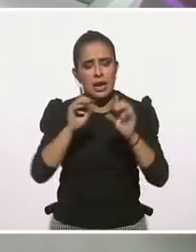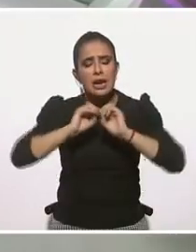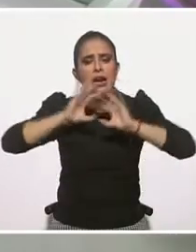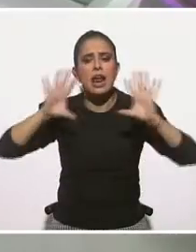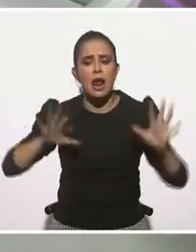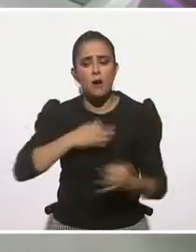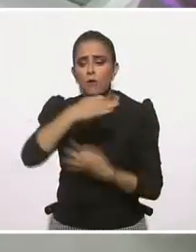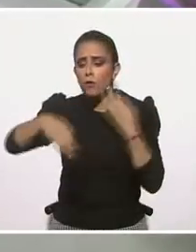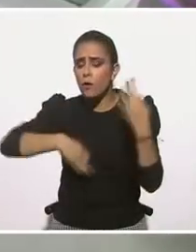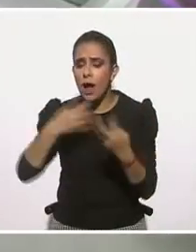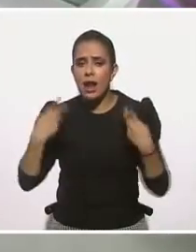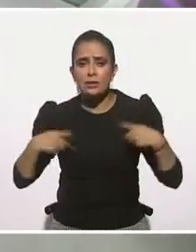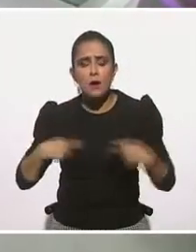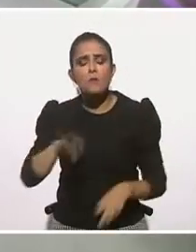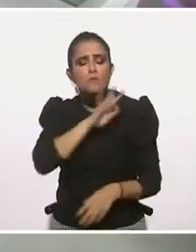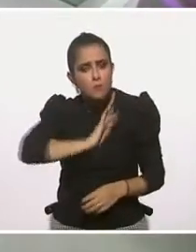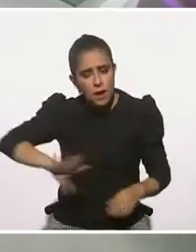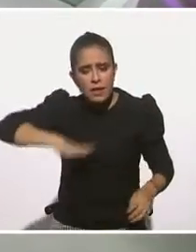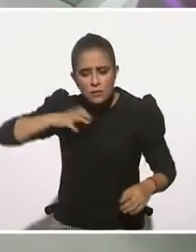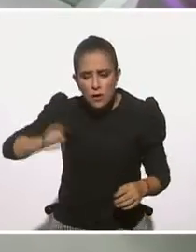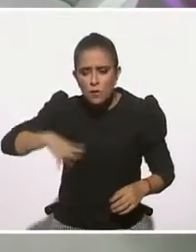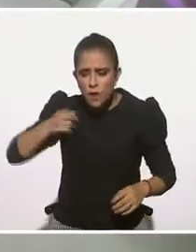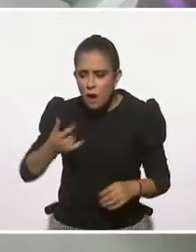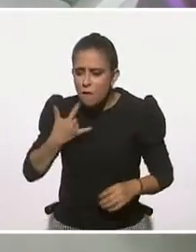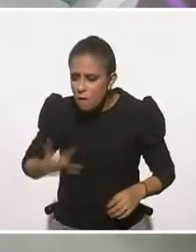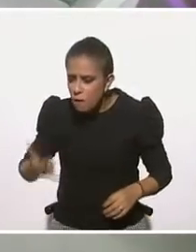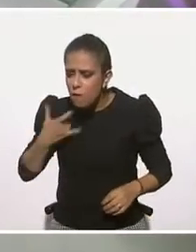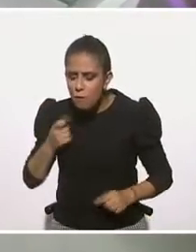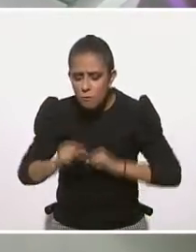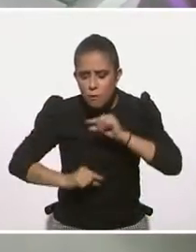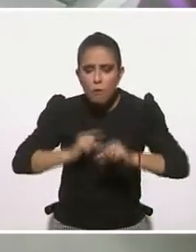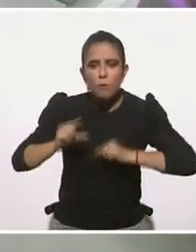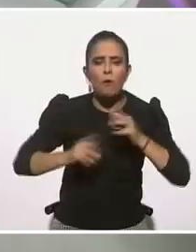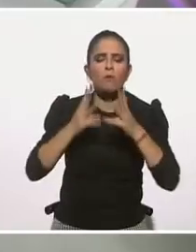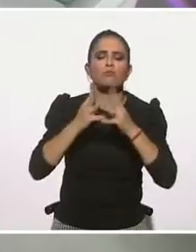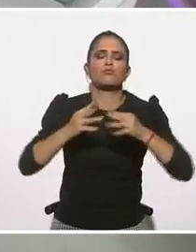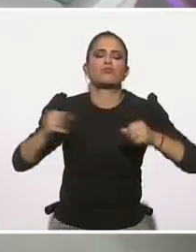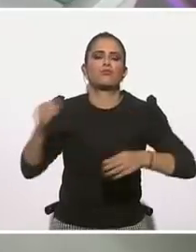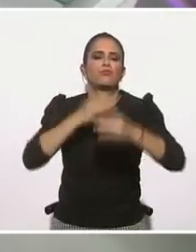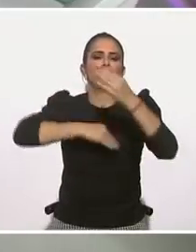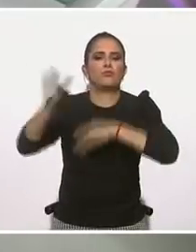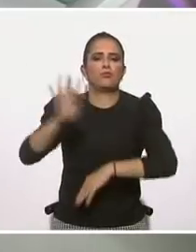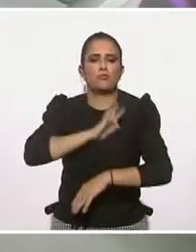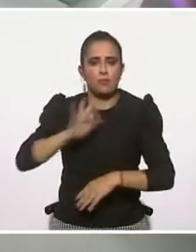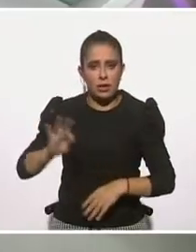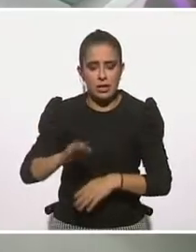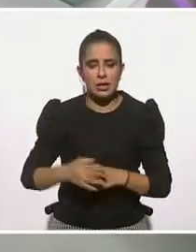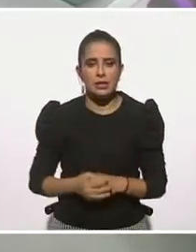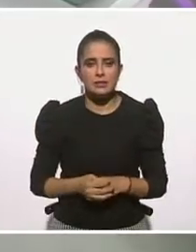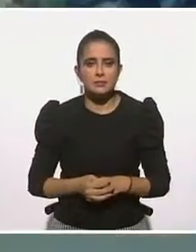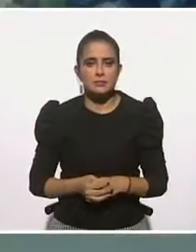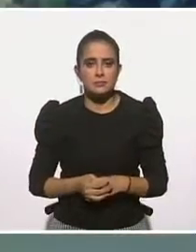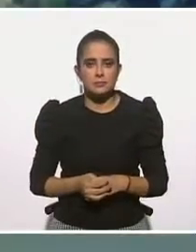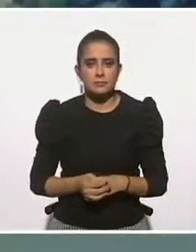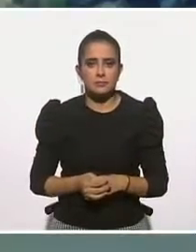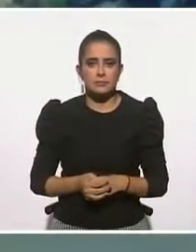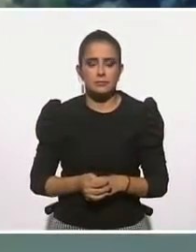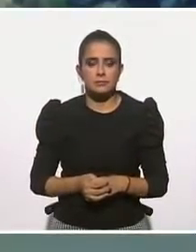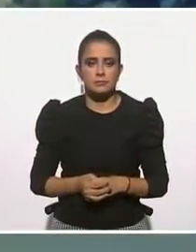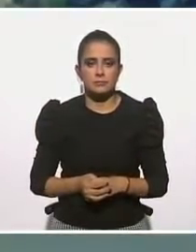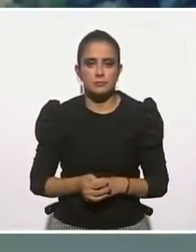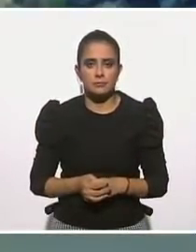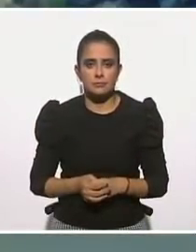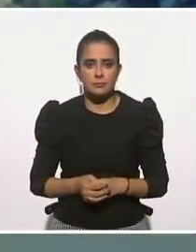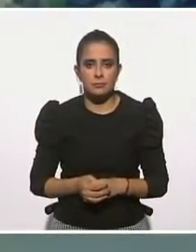y creo que de manera muy puntual el ejercicio de, o sea, no sé, es importante